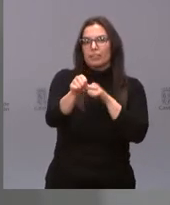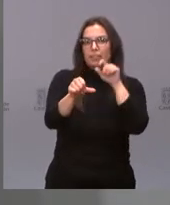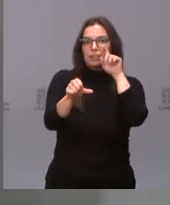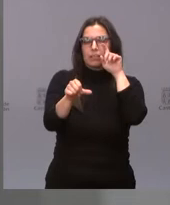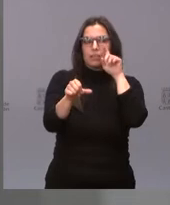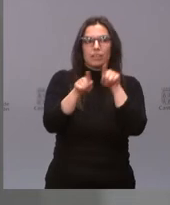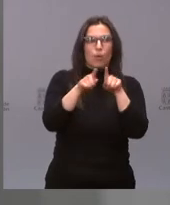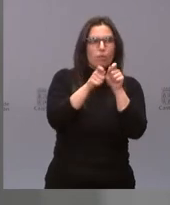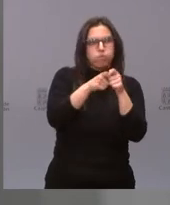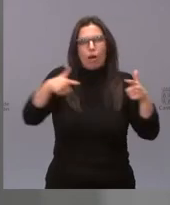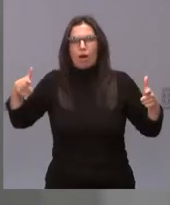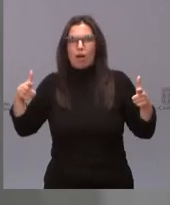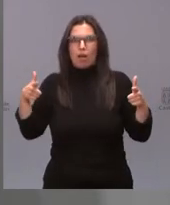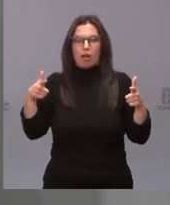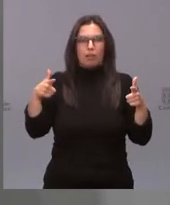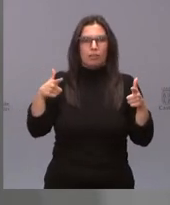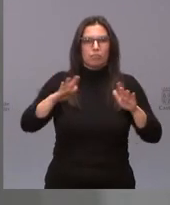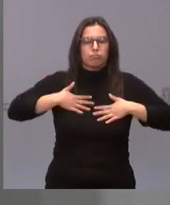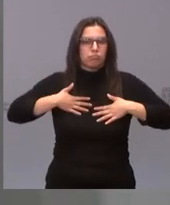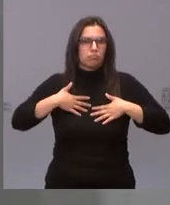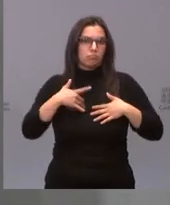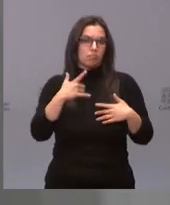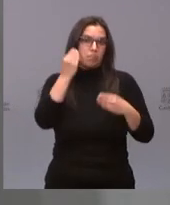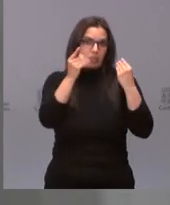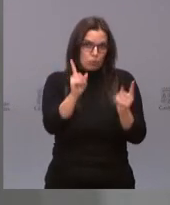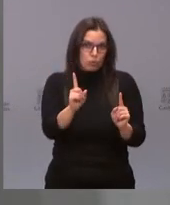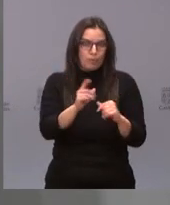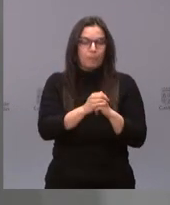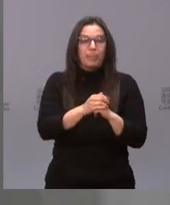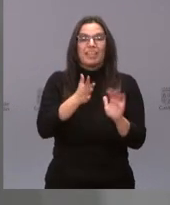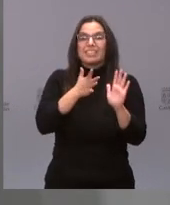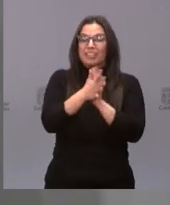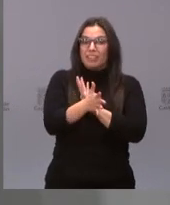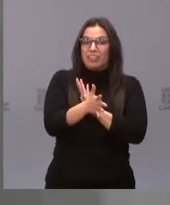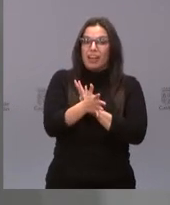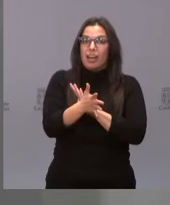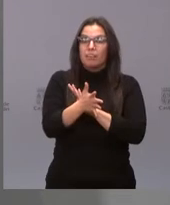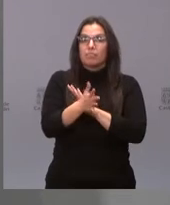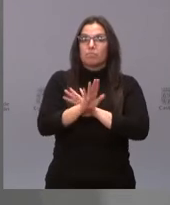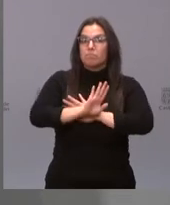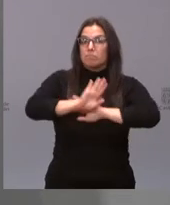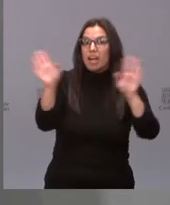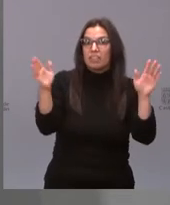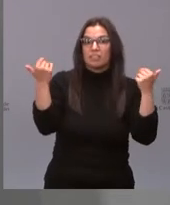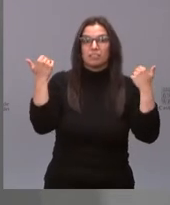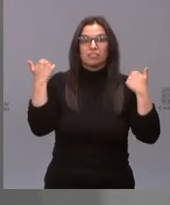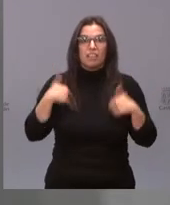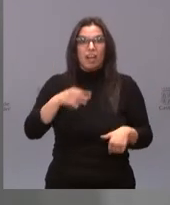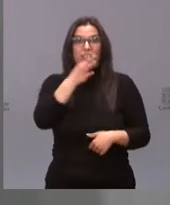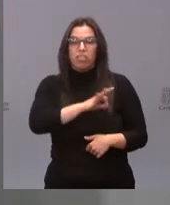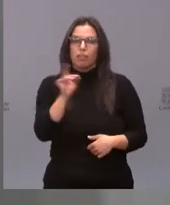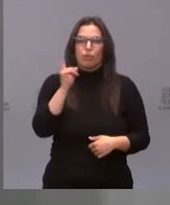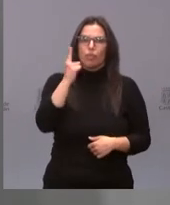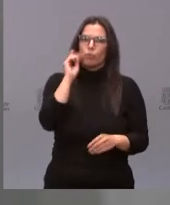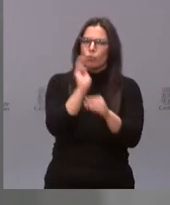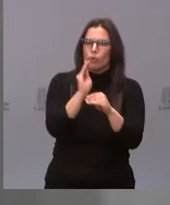principio, un aumento abrupto de casos en estos días. Esto no quiere decir que no sigamos siendo prudentes,